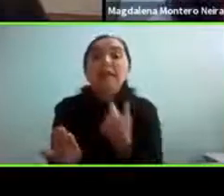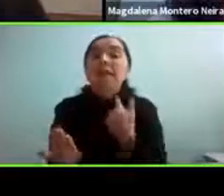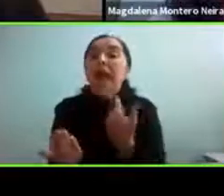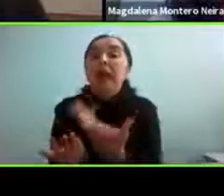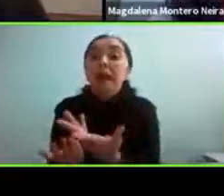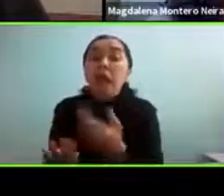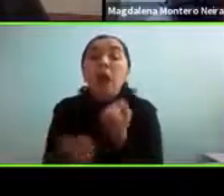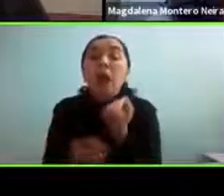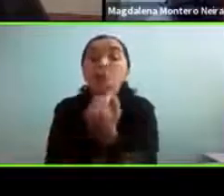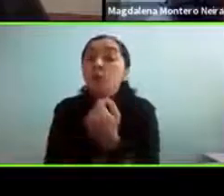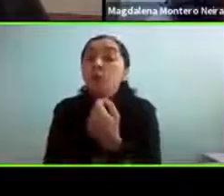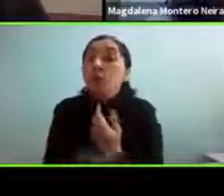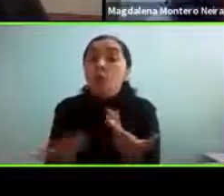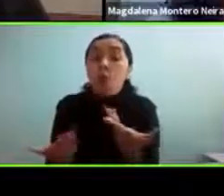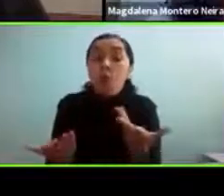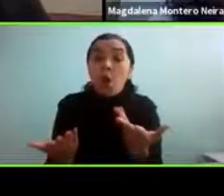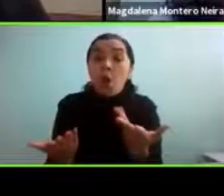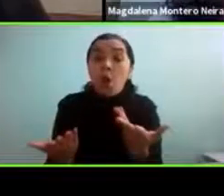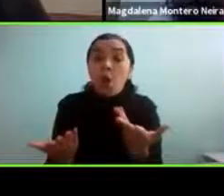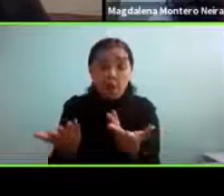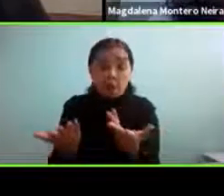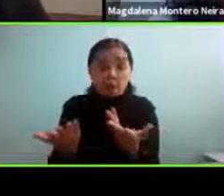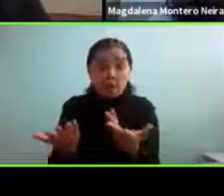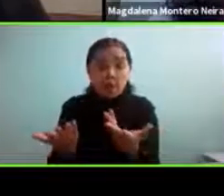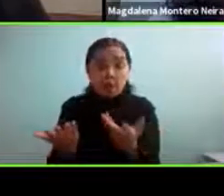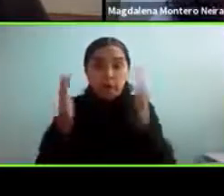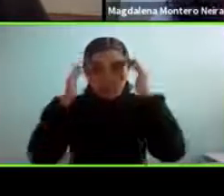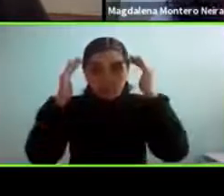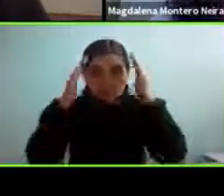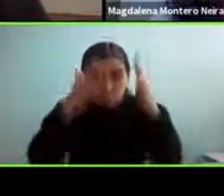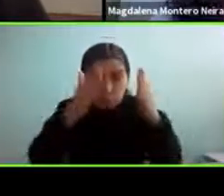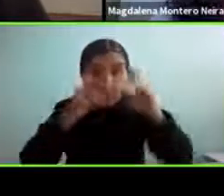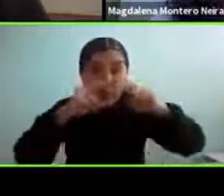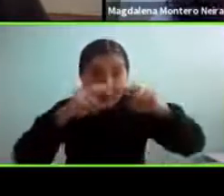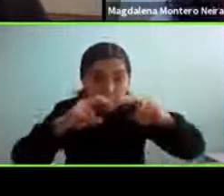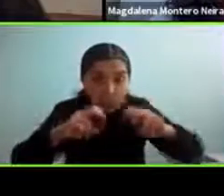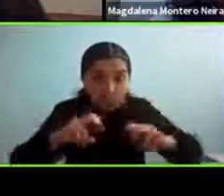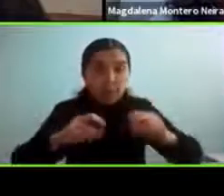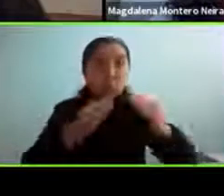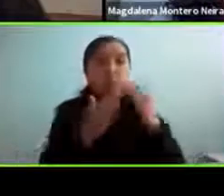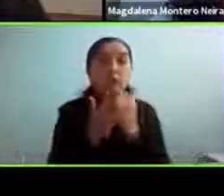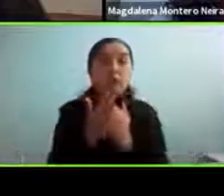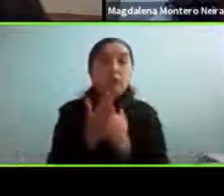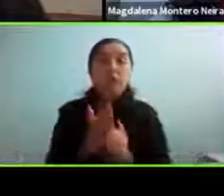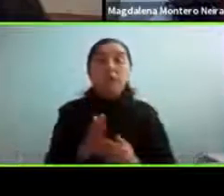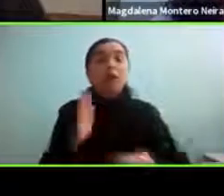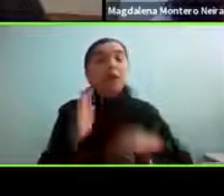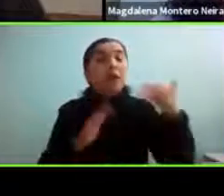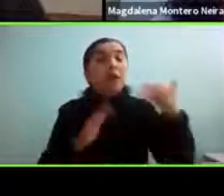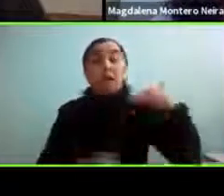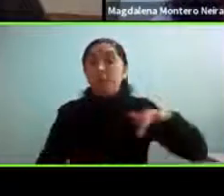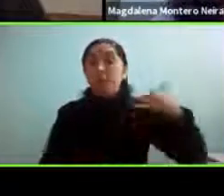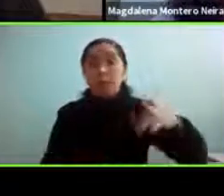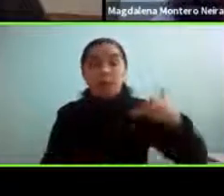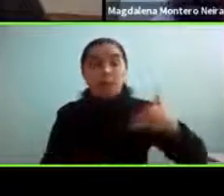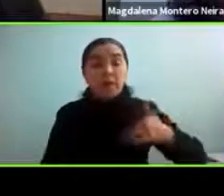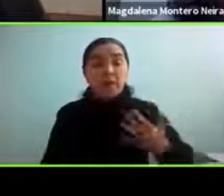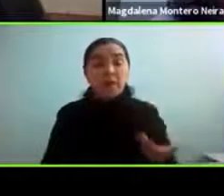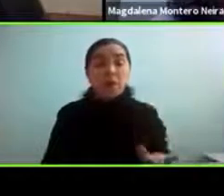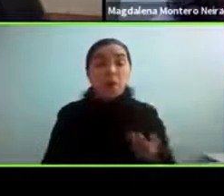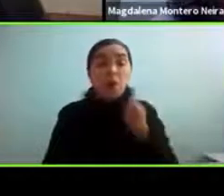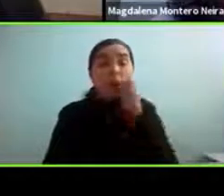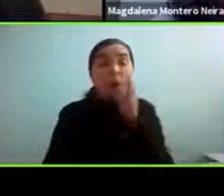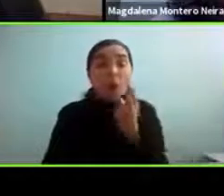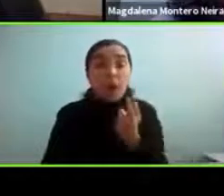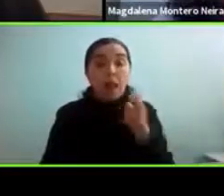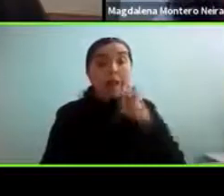ayudar y también que cuáles son los focos de investigación y a nivel proyectos más importantes que ellos o